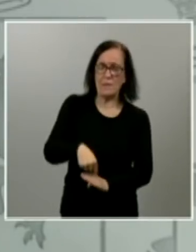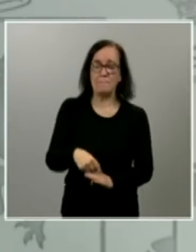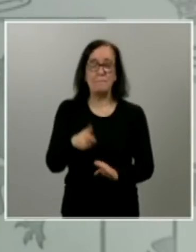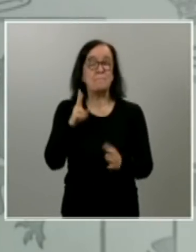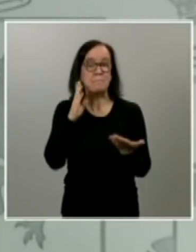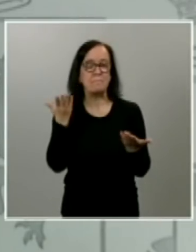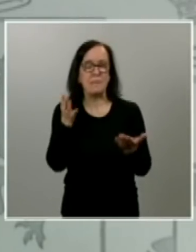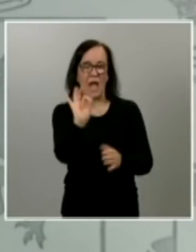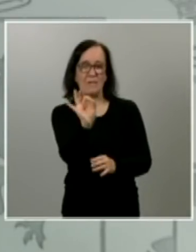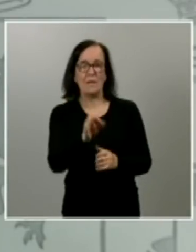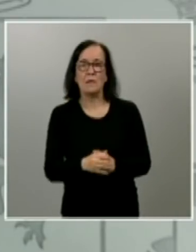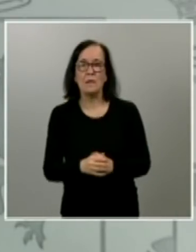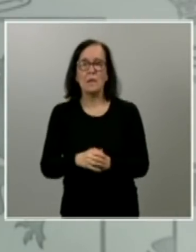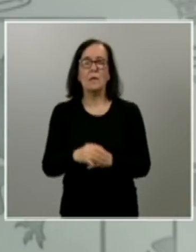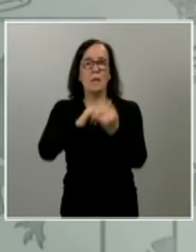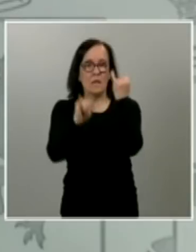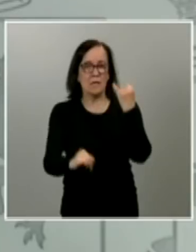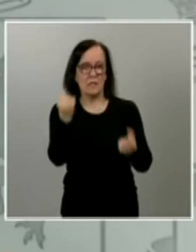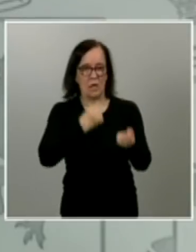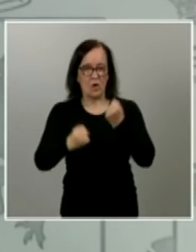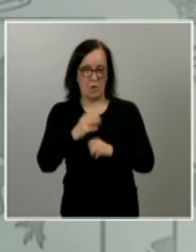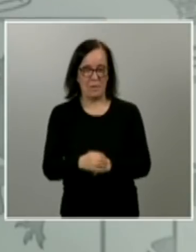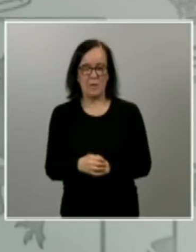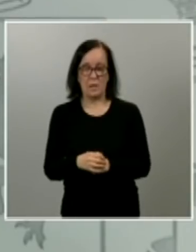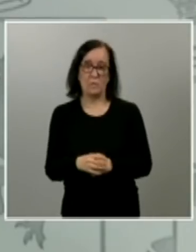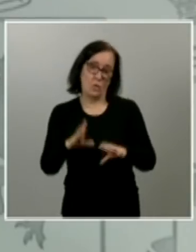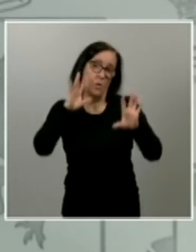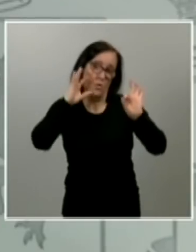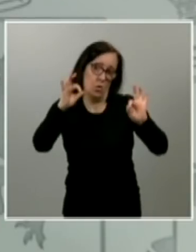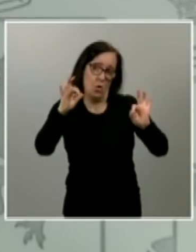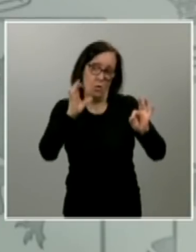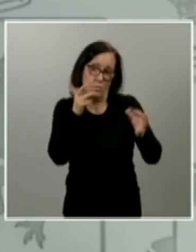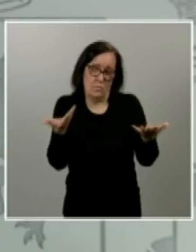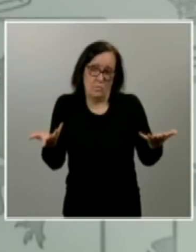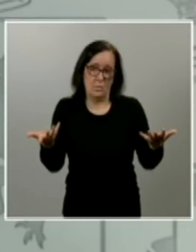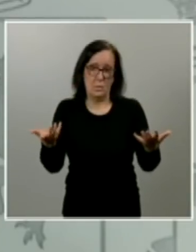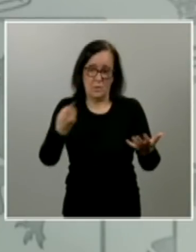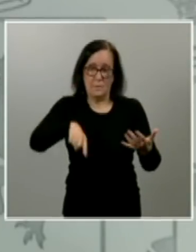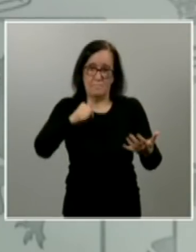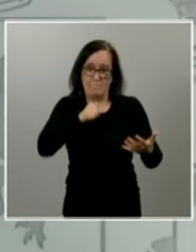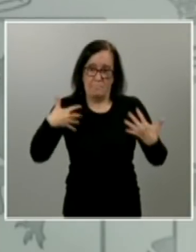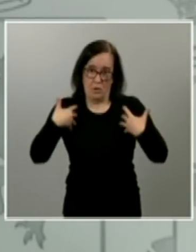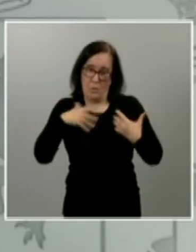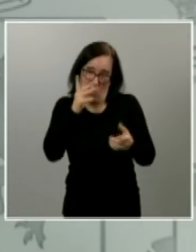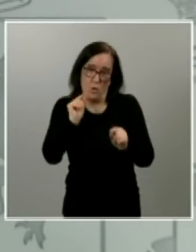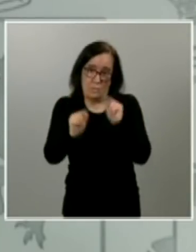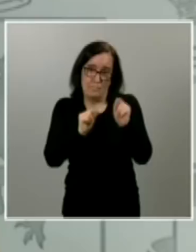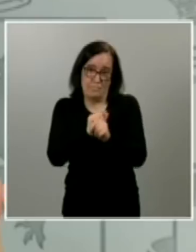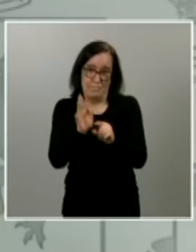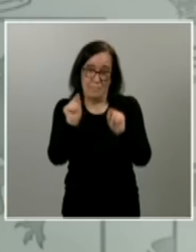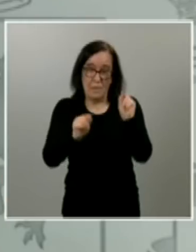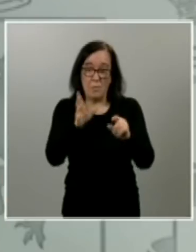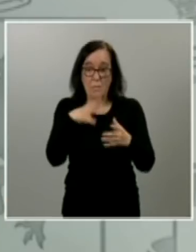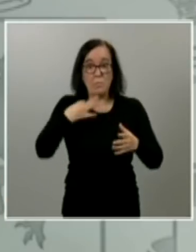de esta crisis económica que lógicamente estamos sufriendo ya como consecuencia de la pandemia es evidente que para poder